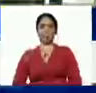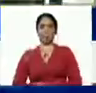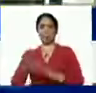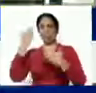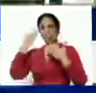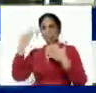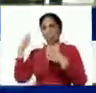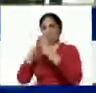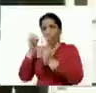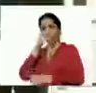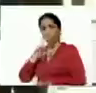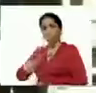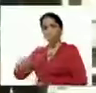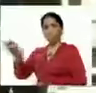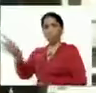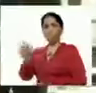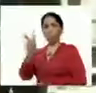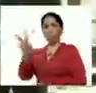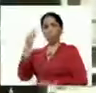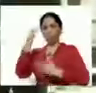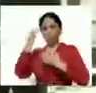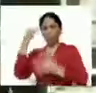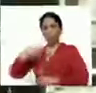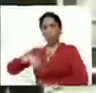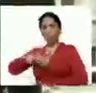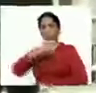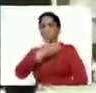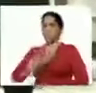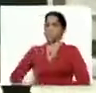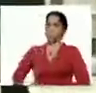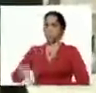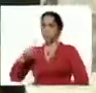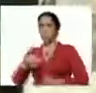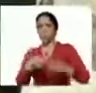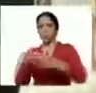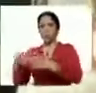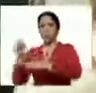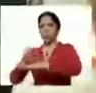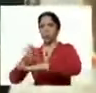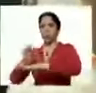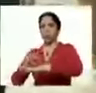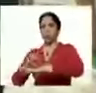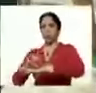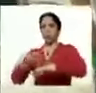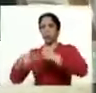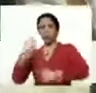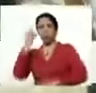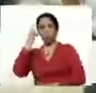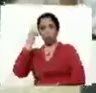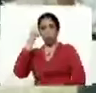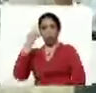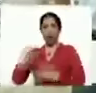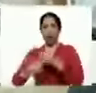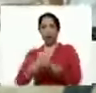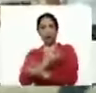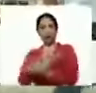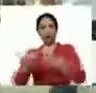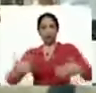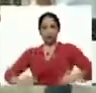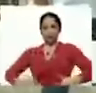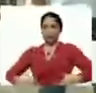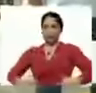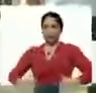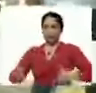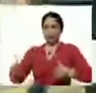Saludamos a todo el pueblo de Venezuela, saludamos a nuestro presidente y al equipo económico, que día a día hace un extraordinario esfuerzo para